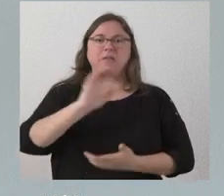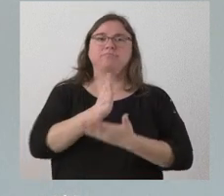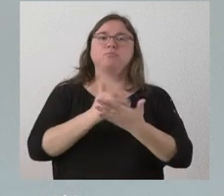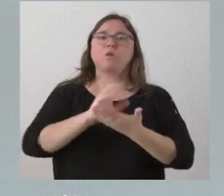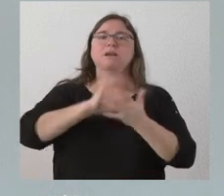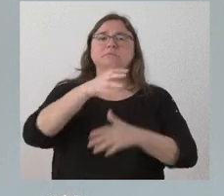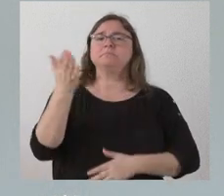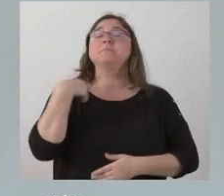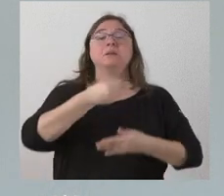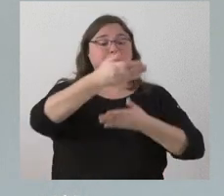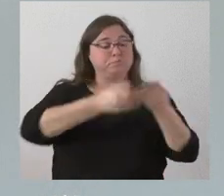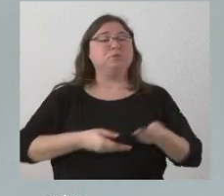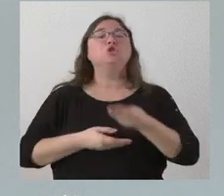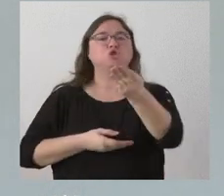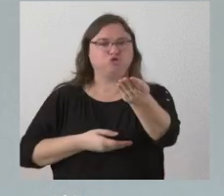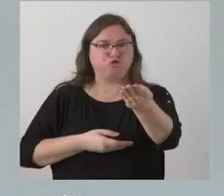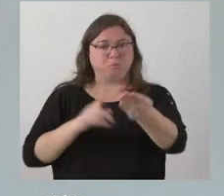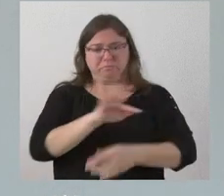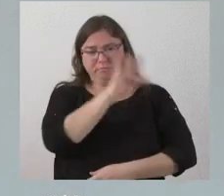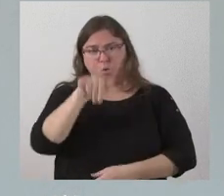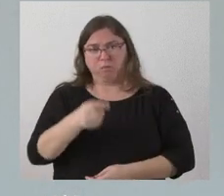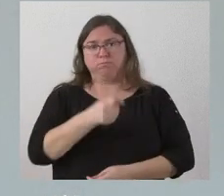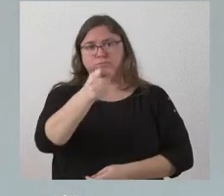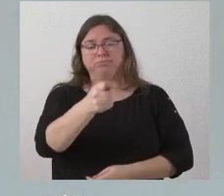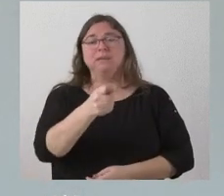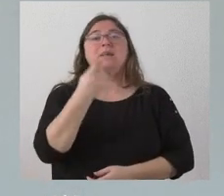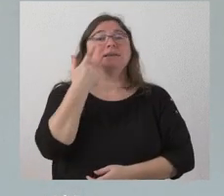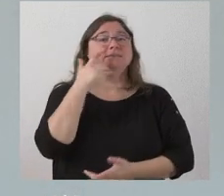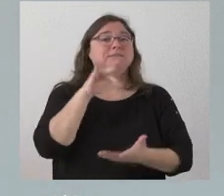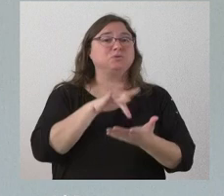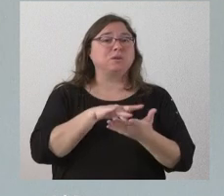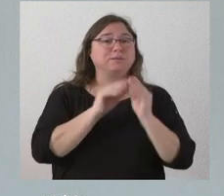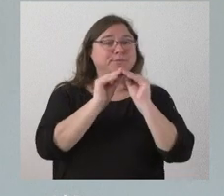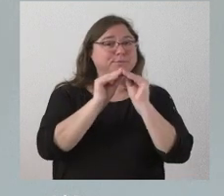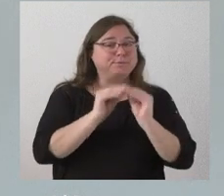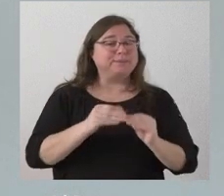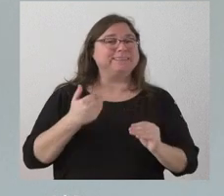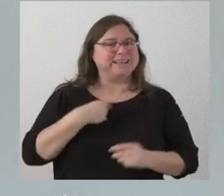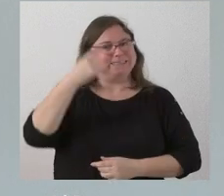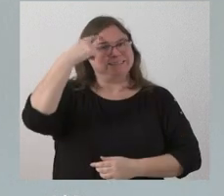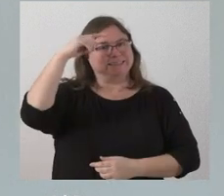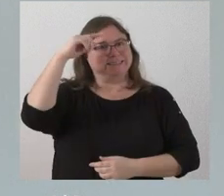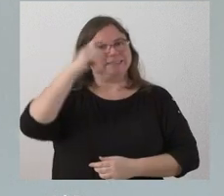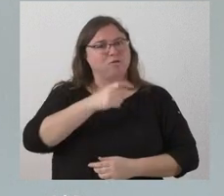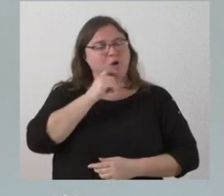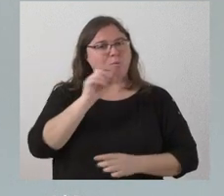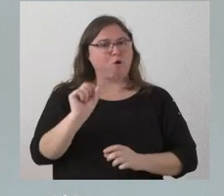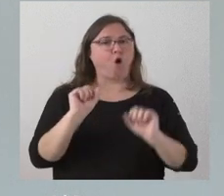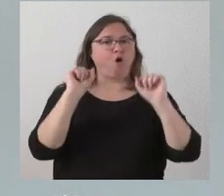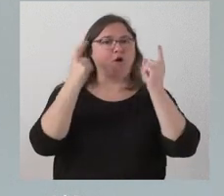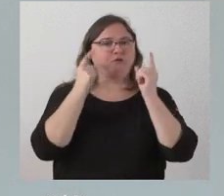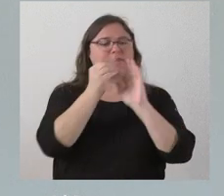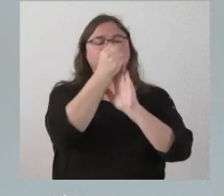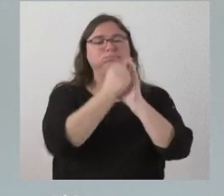Se les entregará una nota de prensa al respecto a lo largo de la jornada a medida que se tenga ya el conocimiento definitivo de